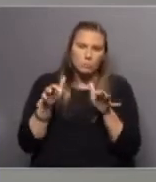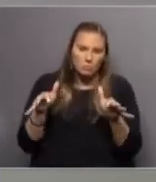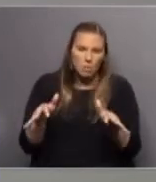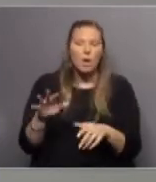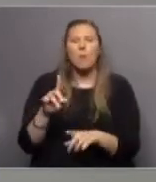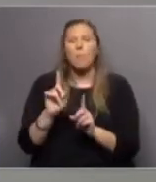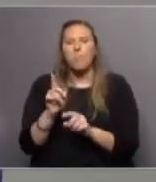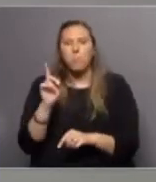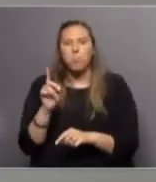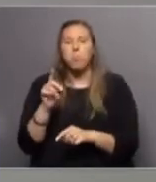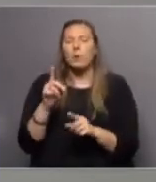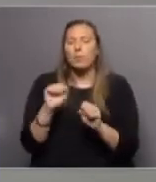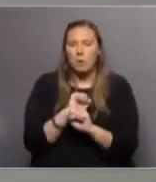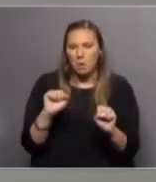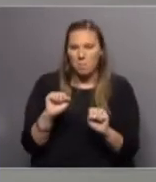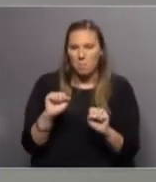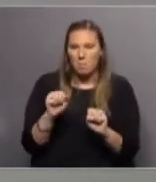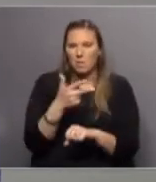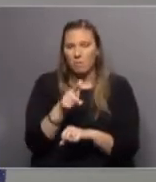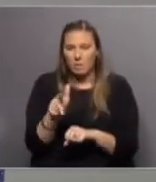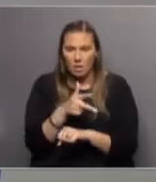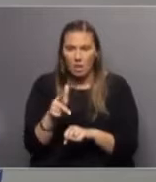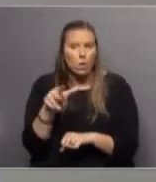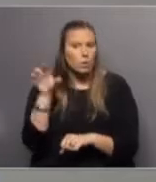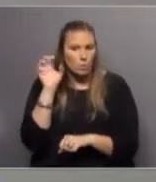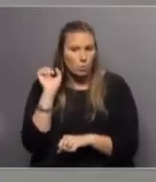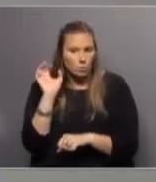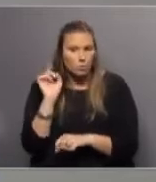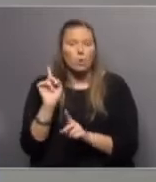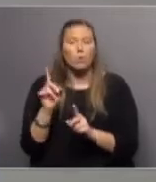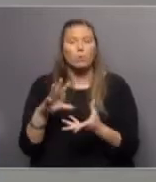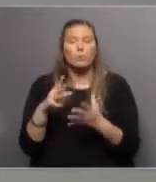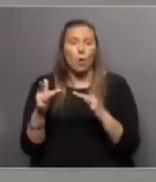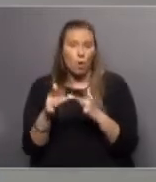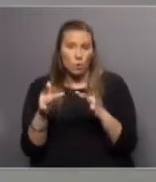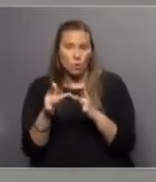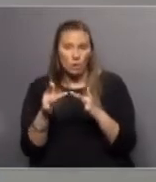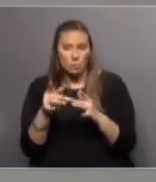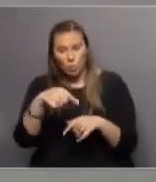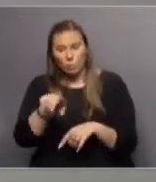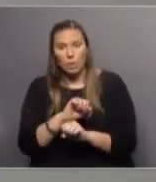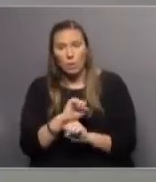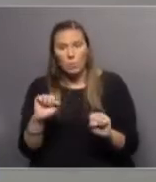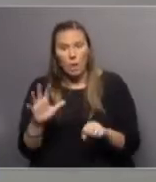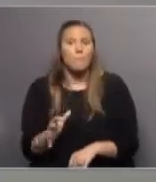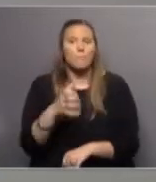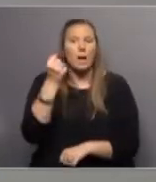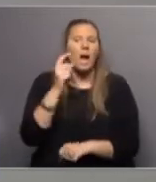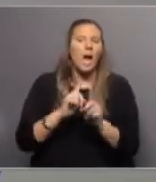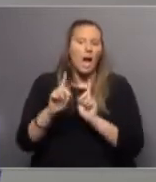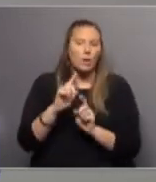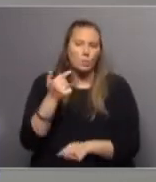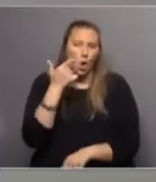plataformas tanto de podcast como de videos en YouTube nuestros canales para que ustedes por un lado recuperen algunos